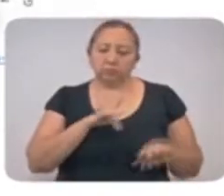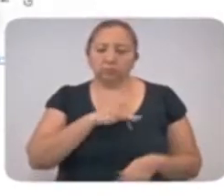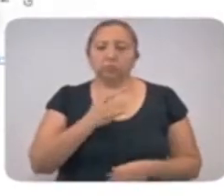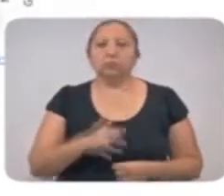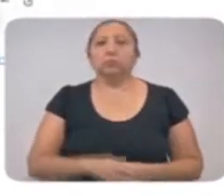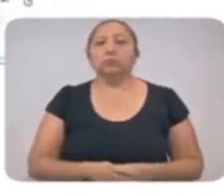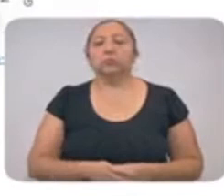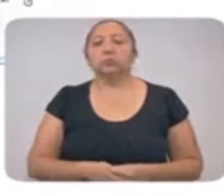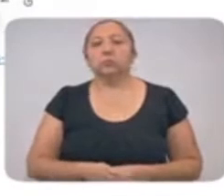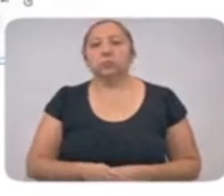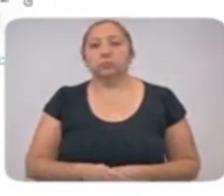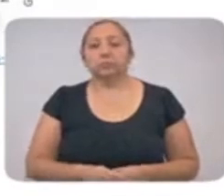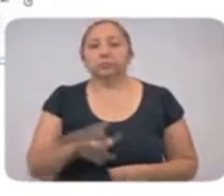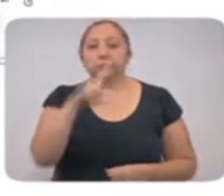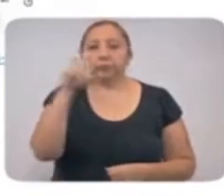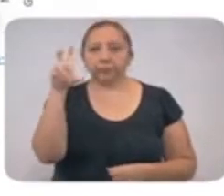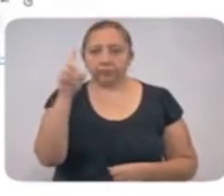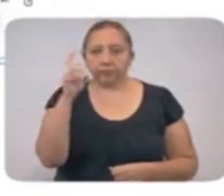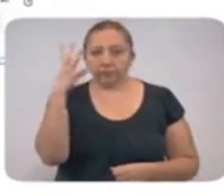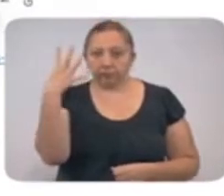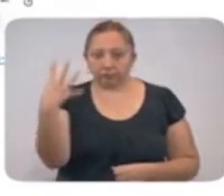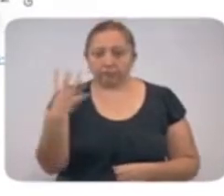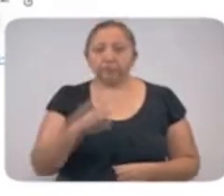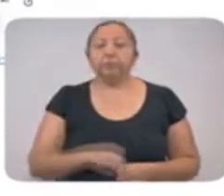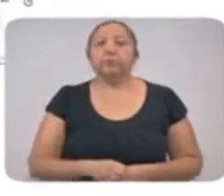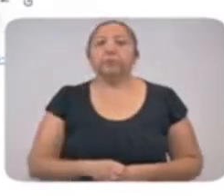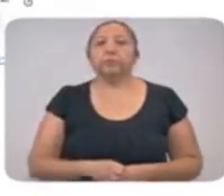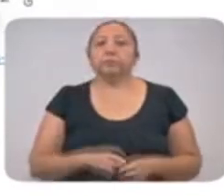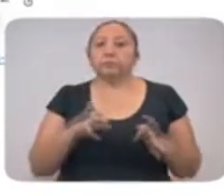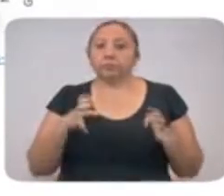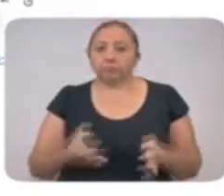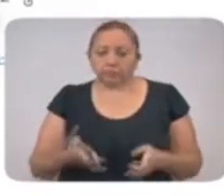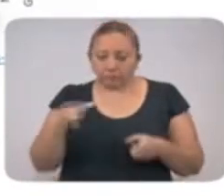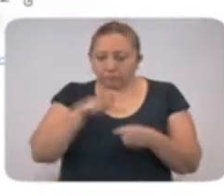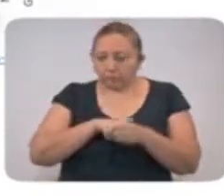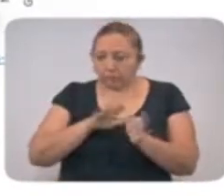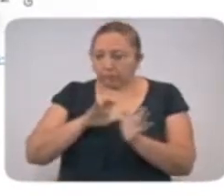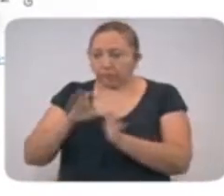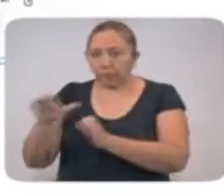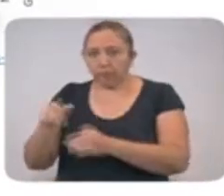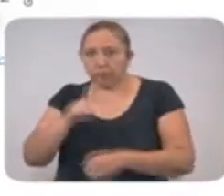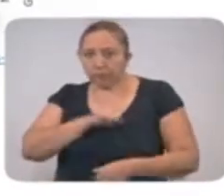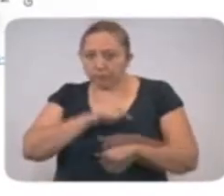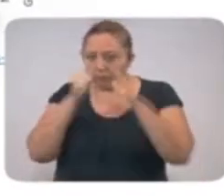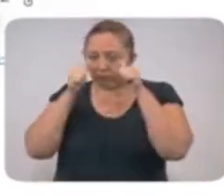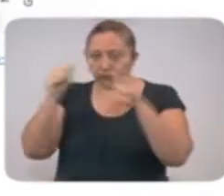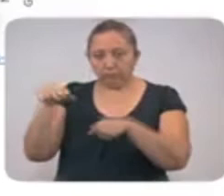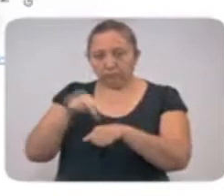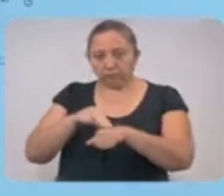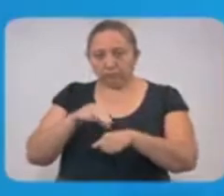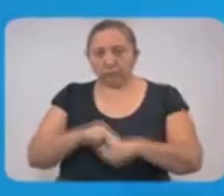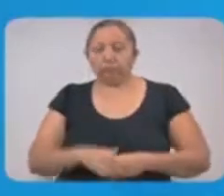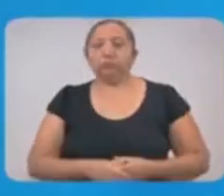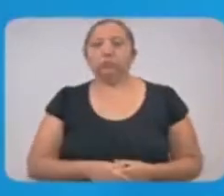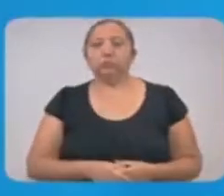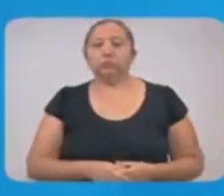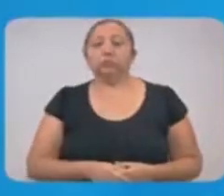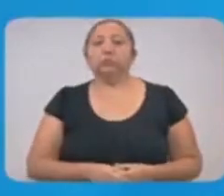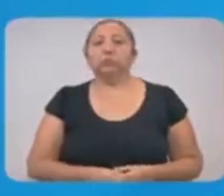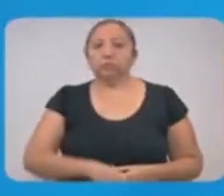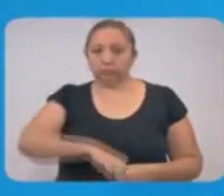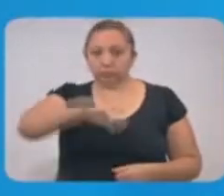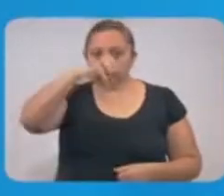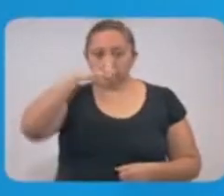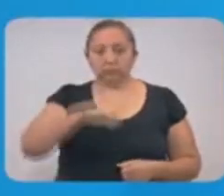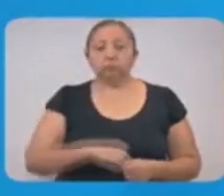síntomas leves. 134 de los casos confirmados están hospitalizados y en aislamiento total. El rango